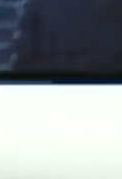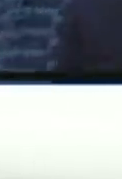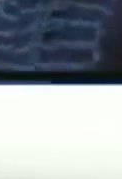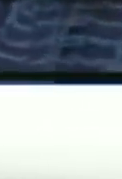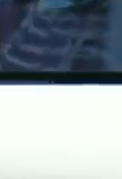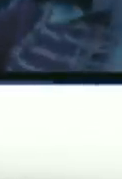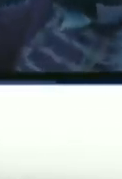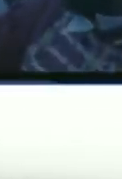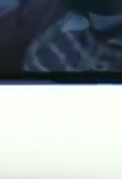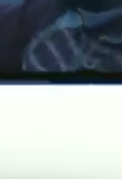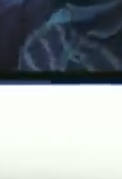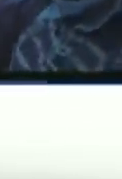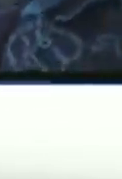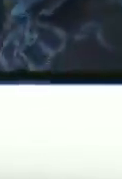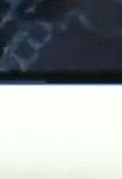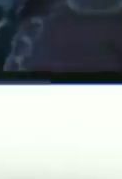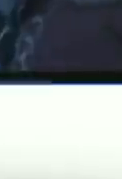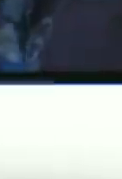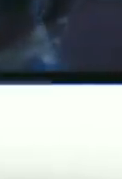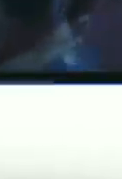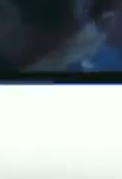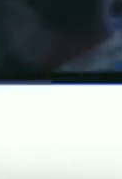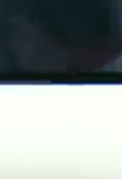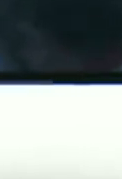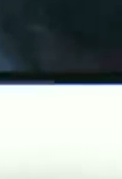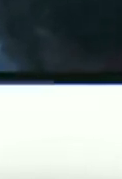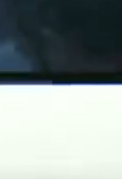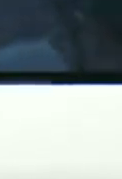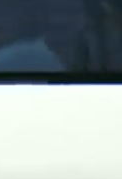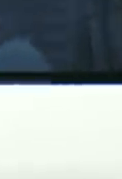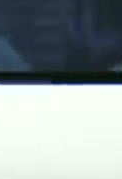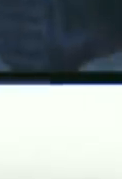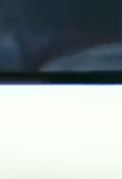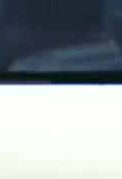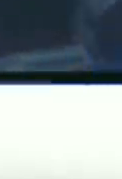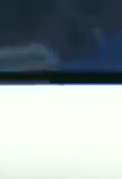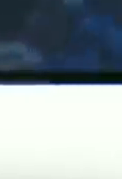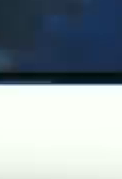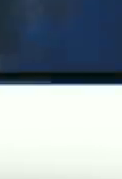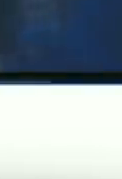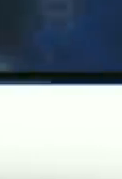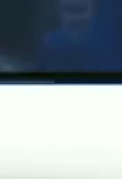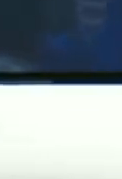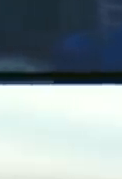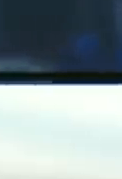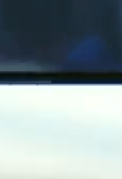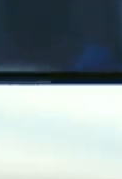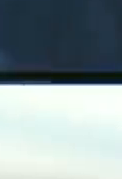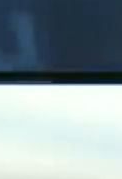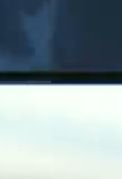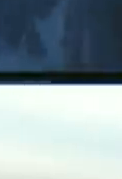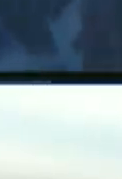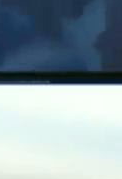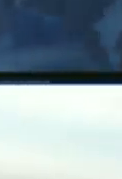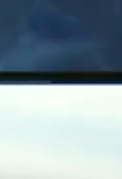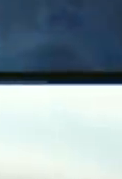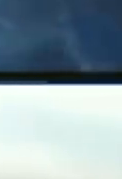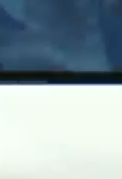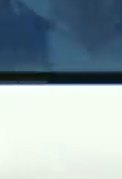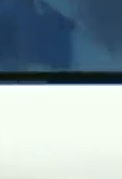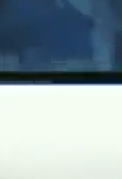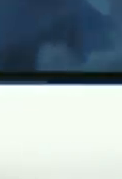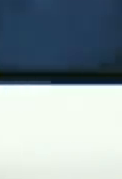y tu esposa ¿qué dice? Juan Andrea Solórzano la esposa del negro